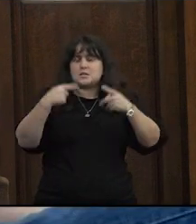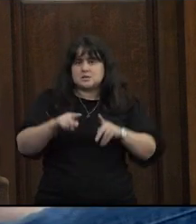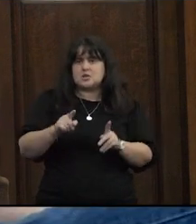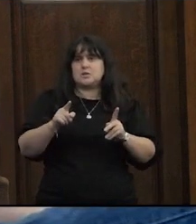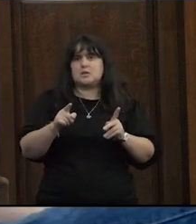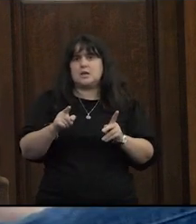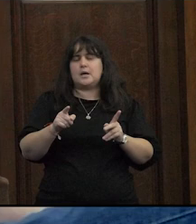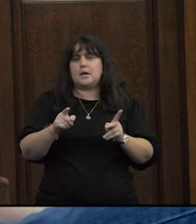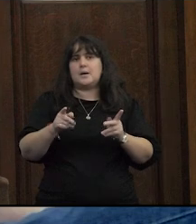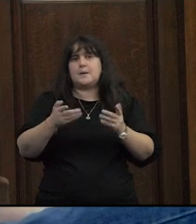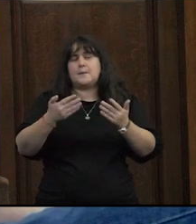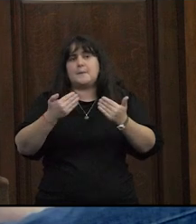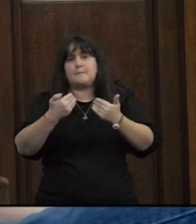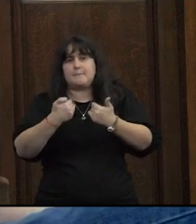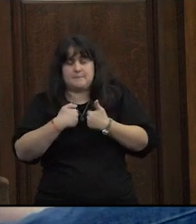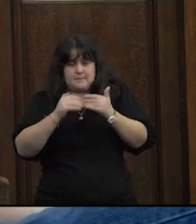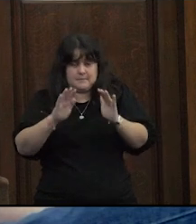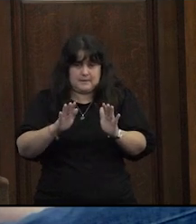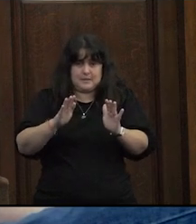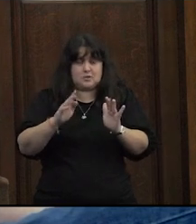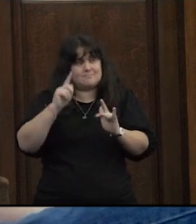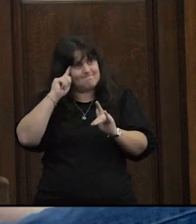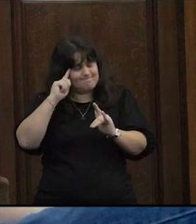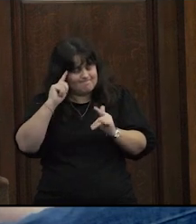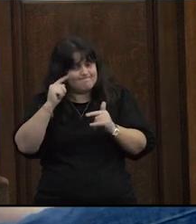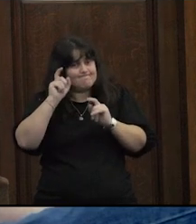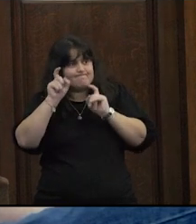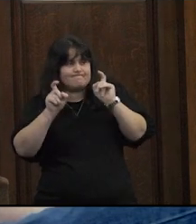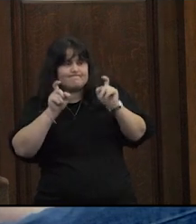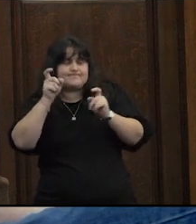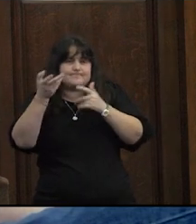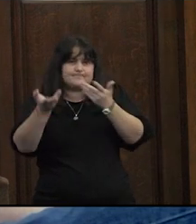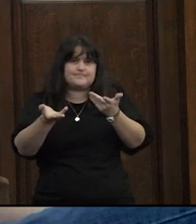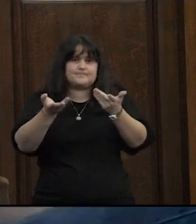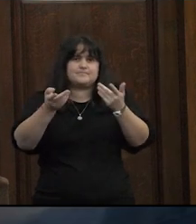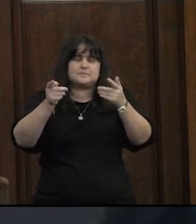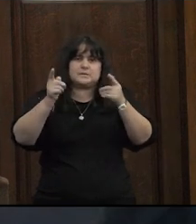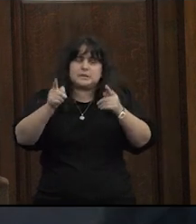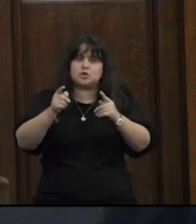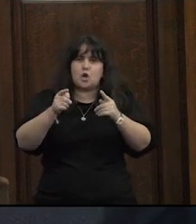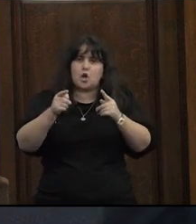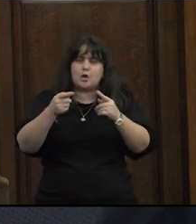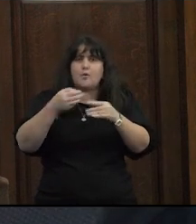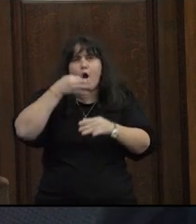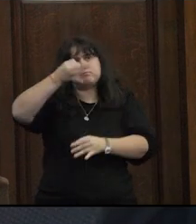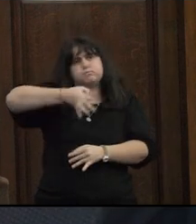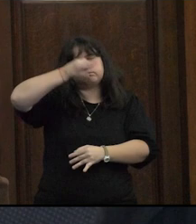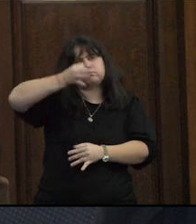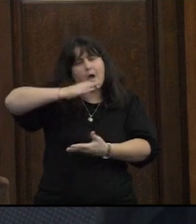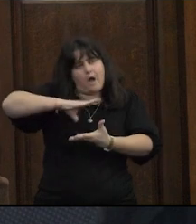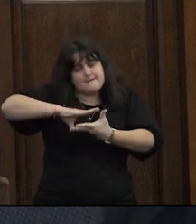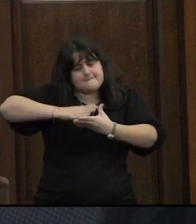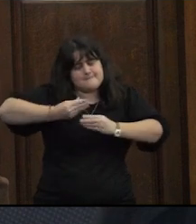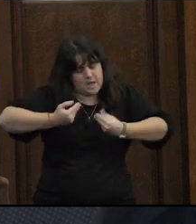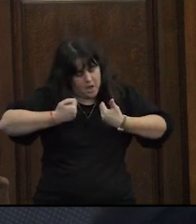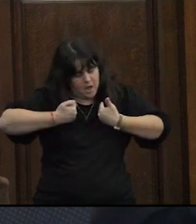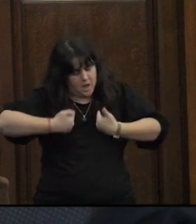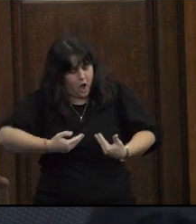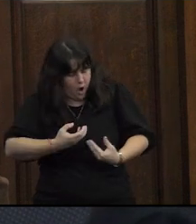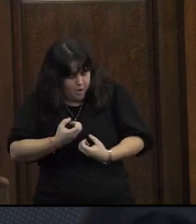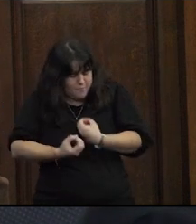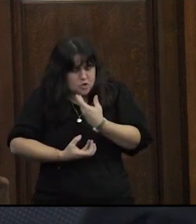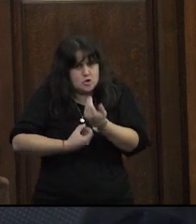entonces digo yo a mí me hace preguntarme ¿cómo estos discursos moldean emociones y